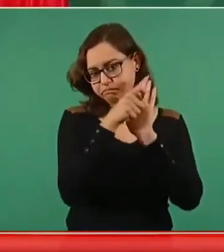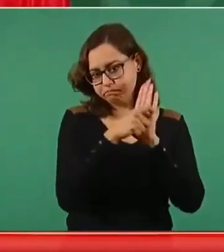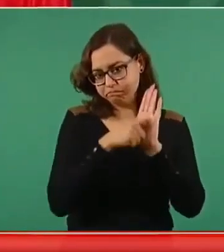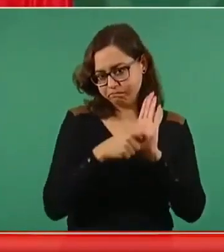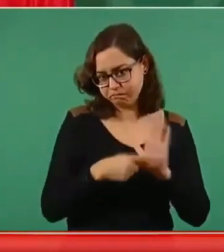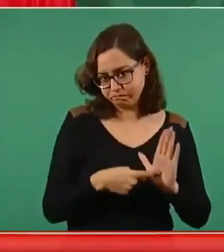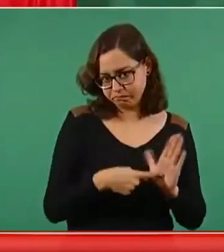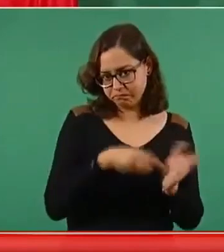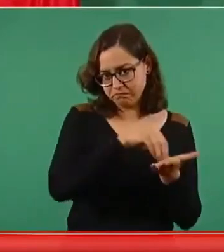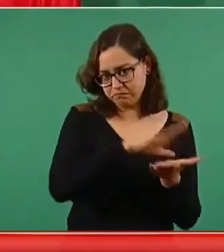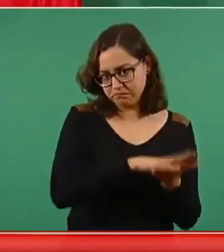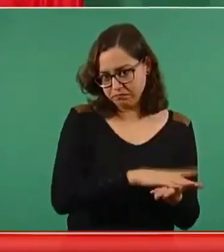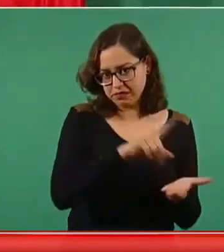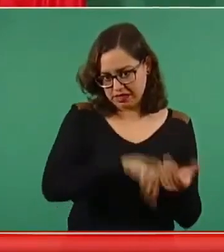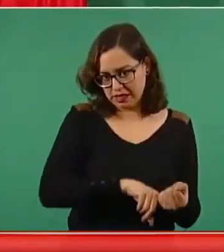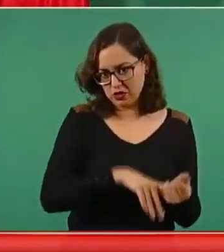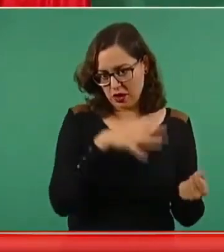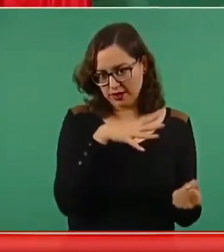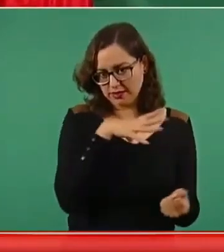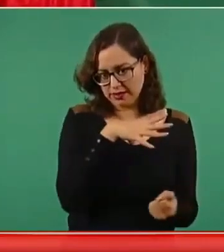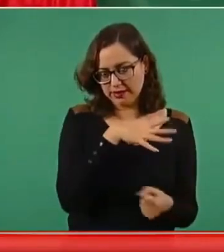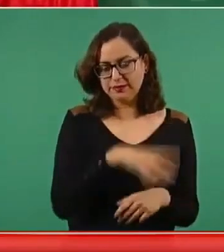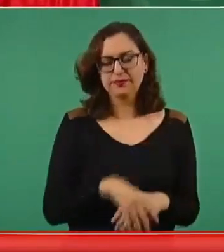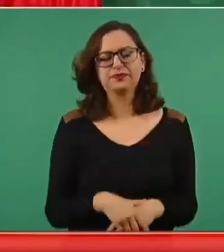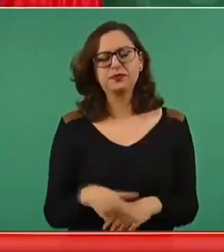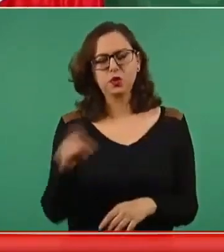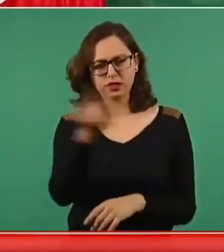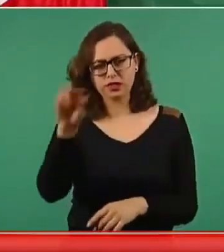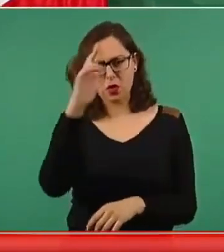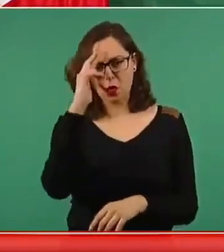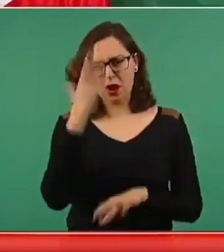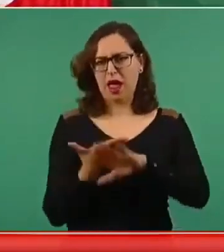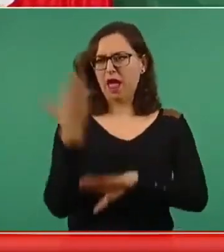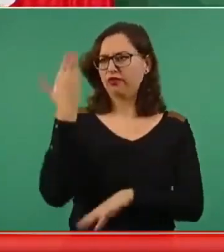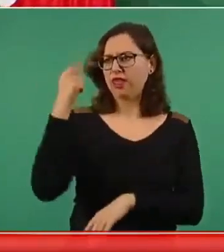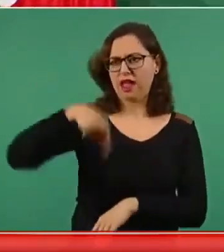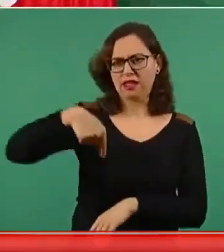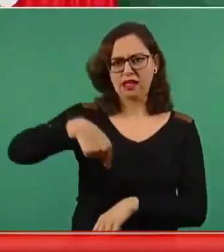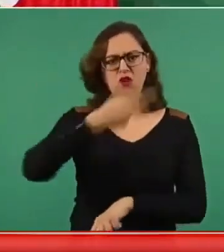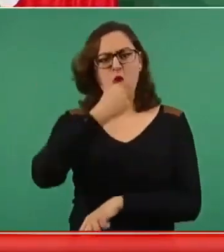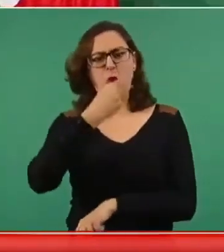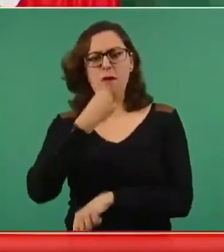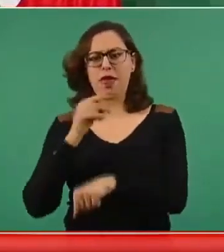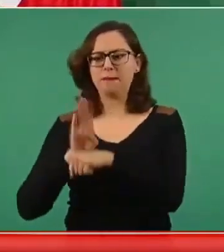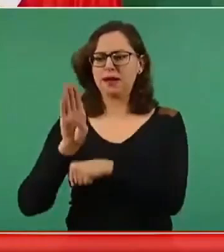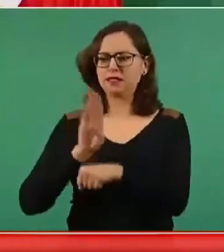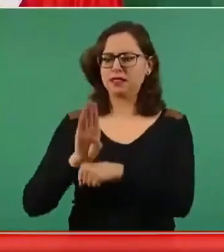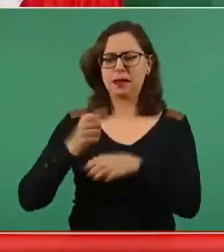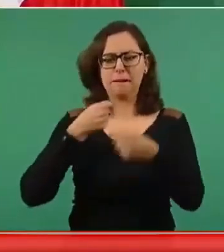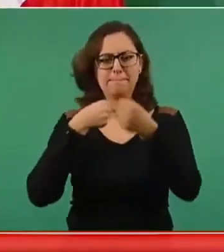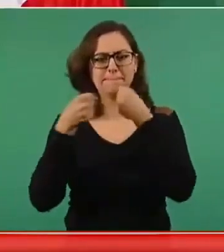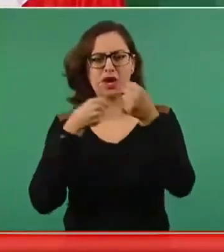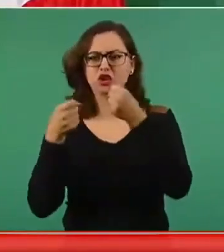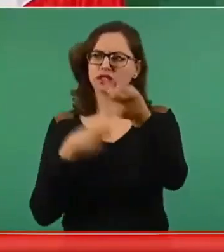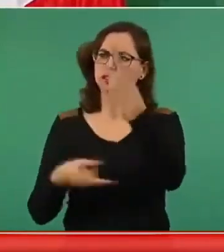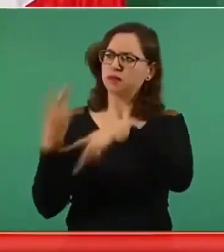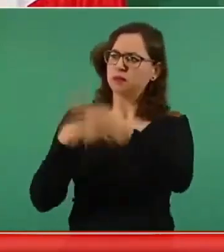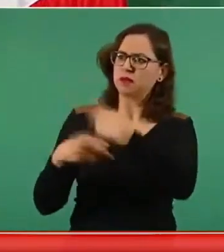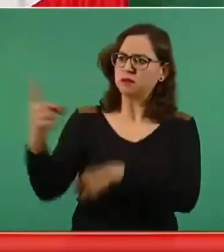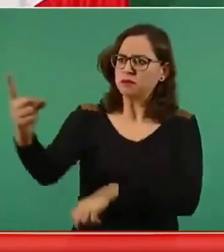y que preguntaba cómo se había dado una relación